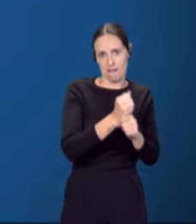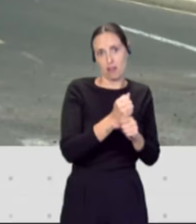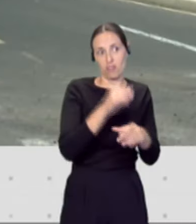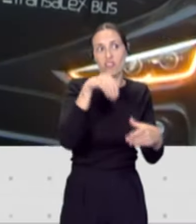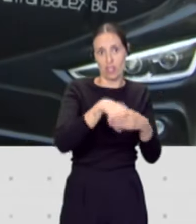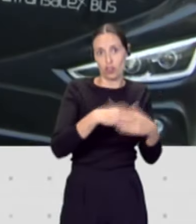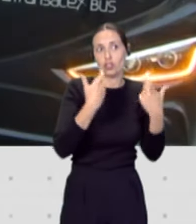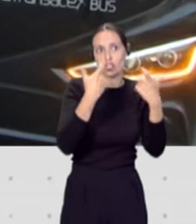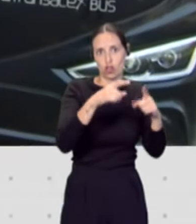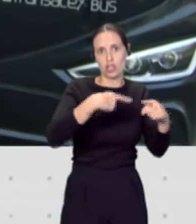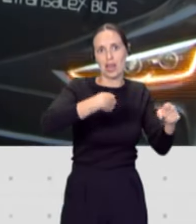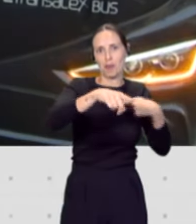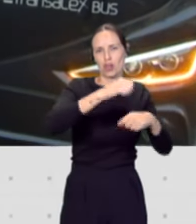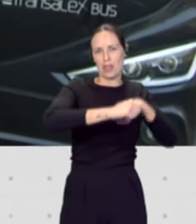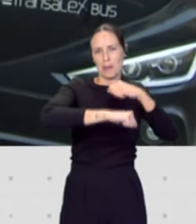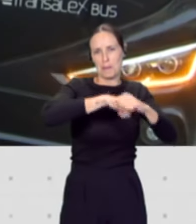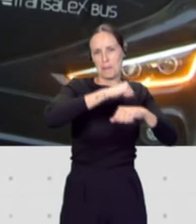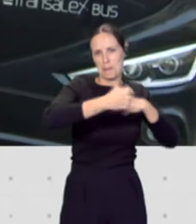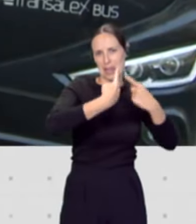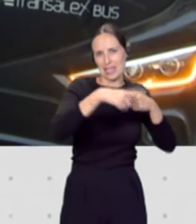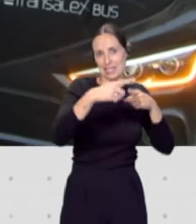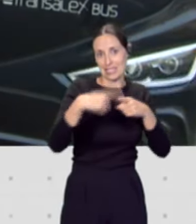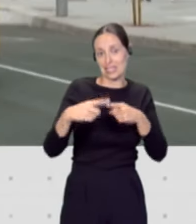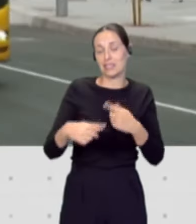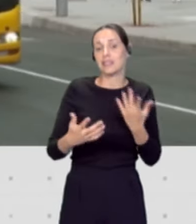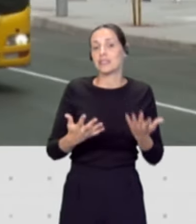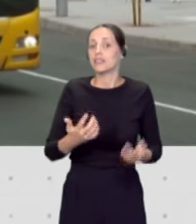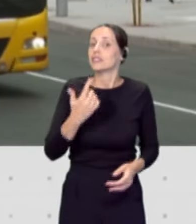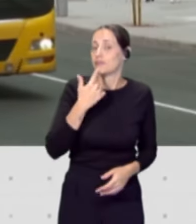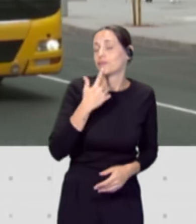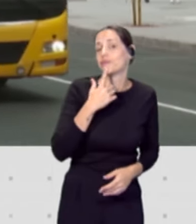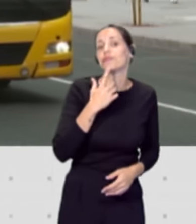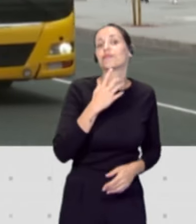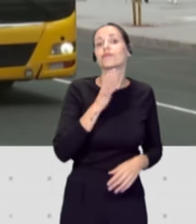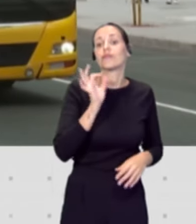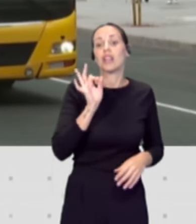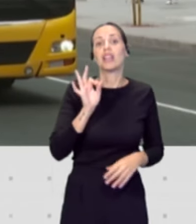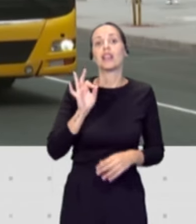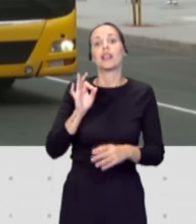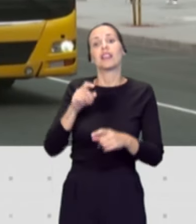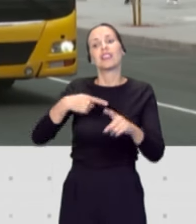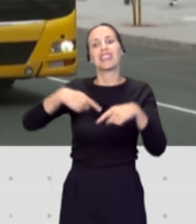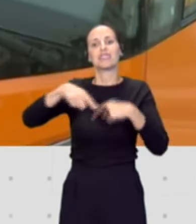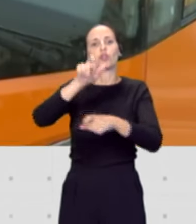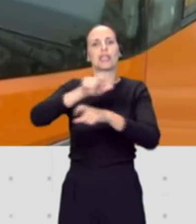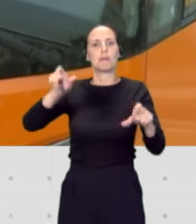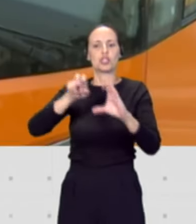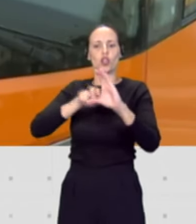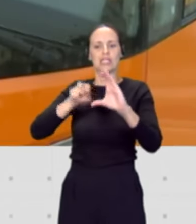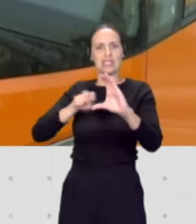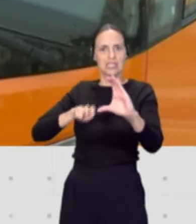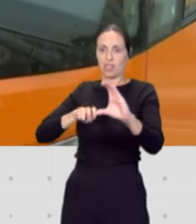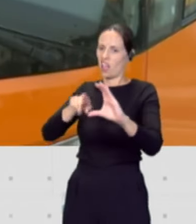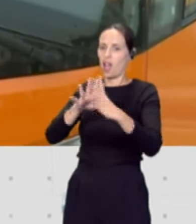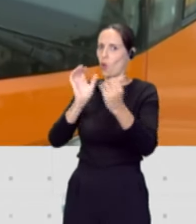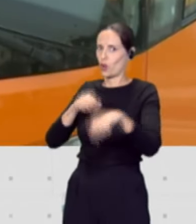mercancías. Y como bien decía, pues sí, no fue posible llegar a ese entendimiento en el transporte de viajeros, y por lo tanto la convocatoria